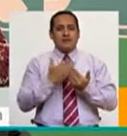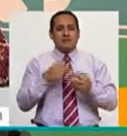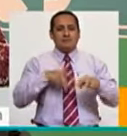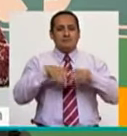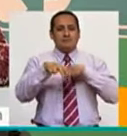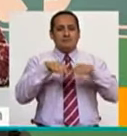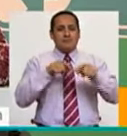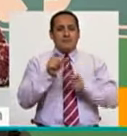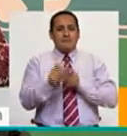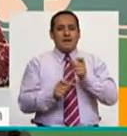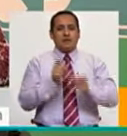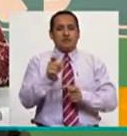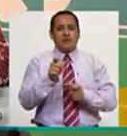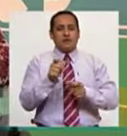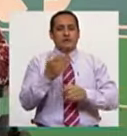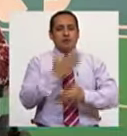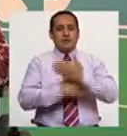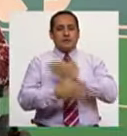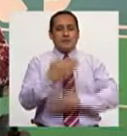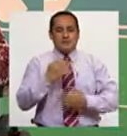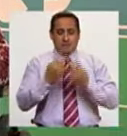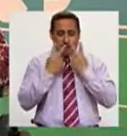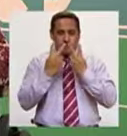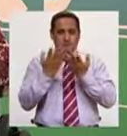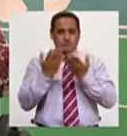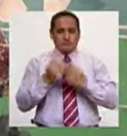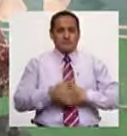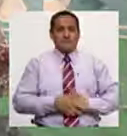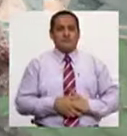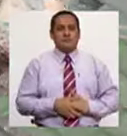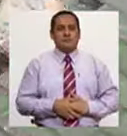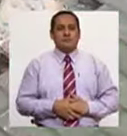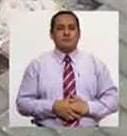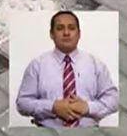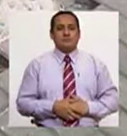necesaria para las personas con discapacidad. Veamos nuestro informe.